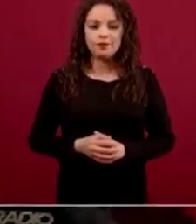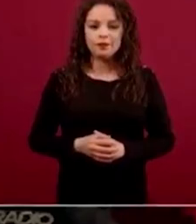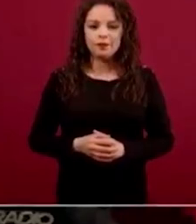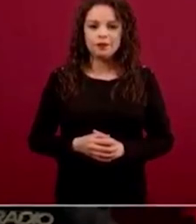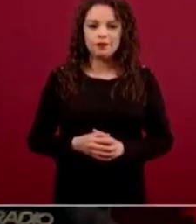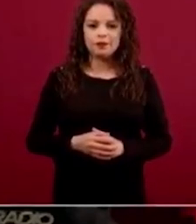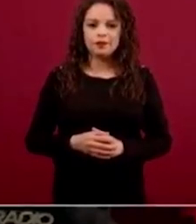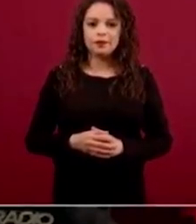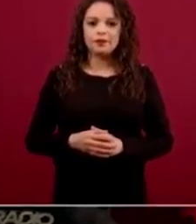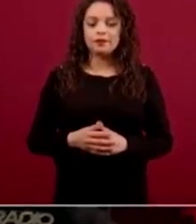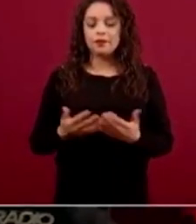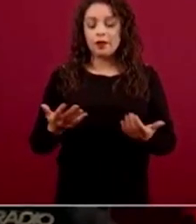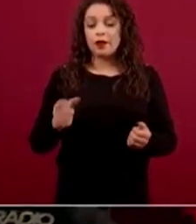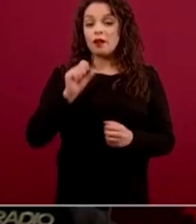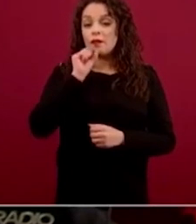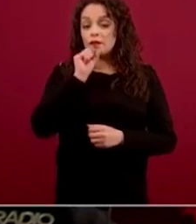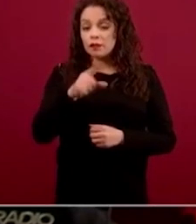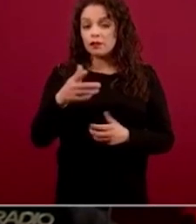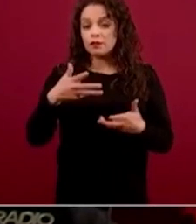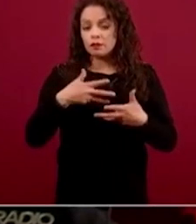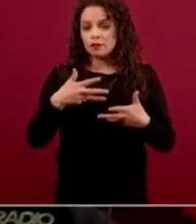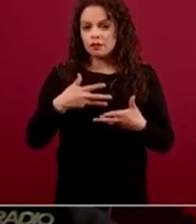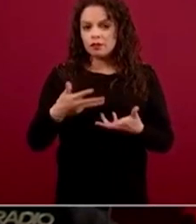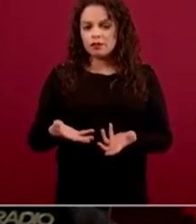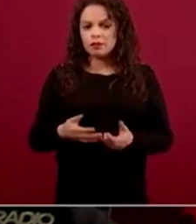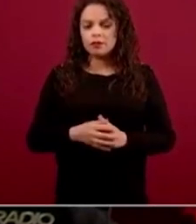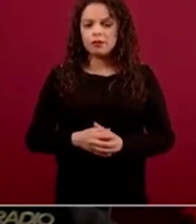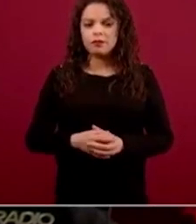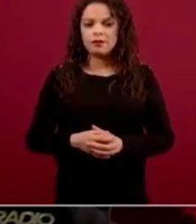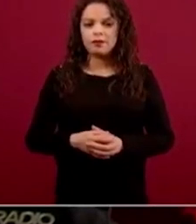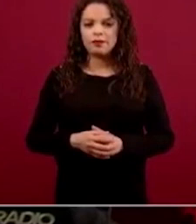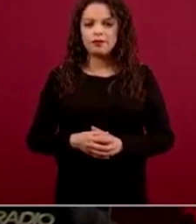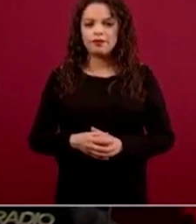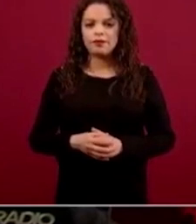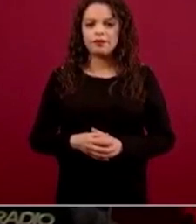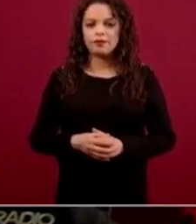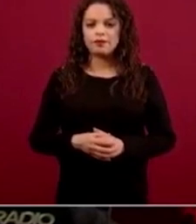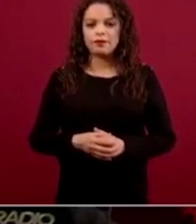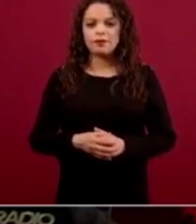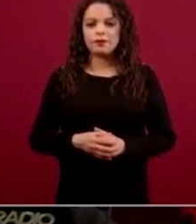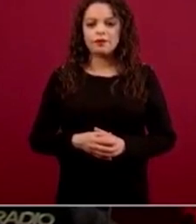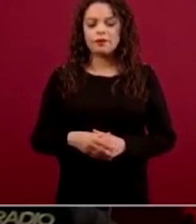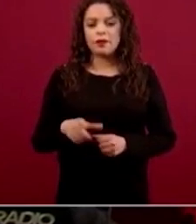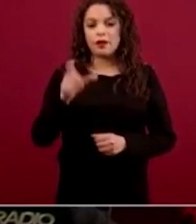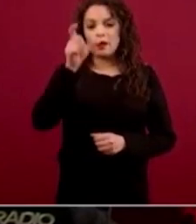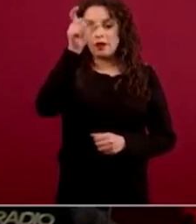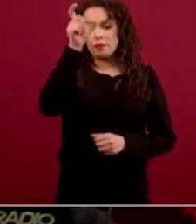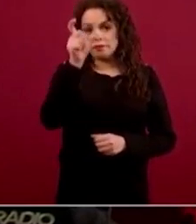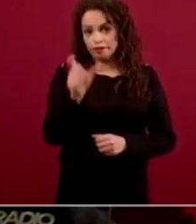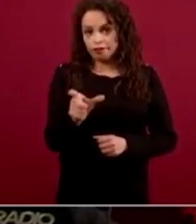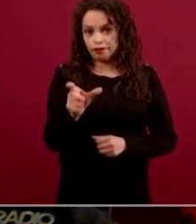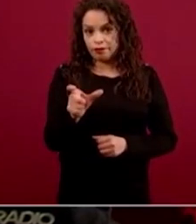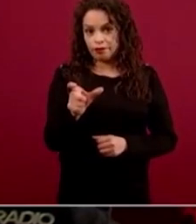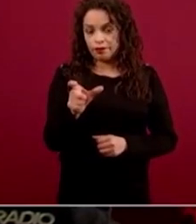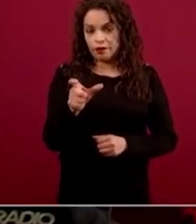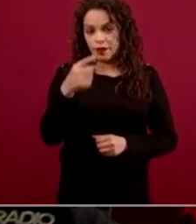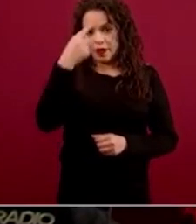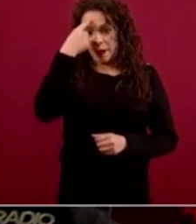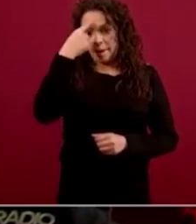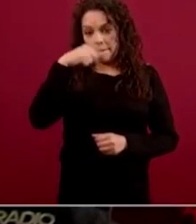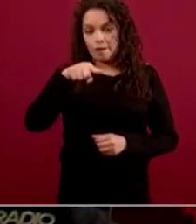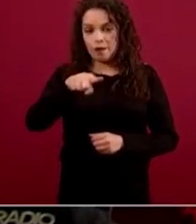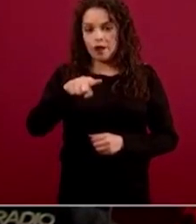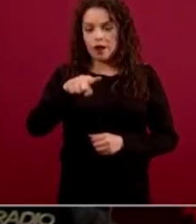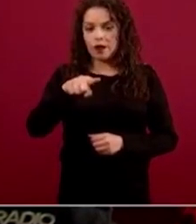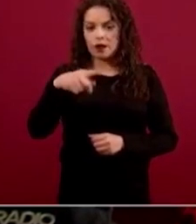Tenemos también ahorita un marco de perfil para nuestras páginas de Facebook con nuestros colores